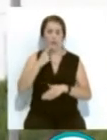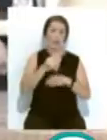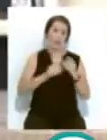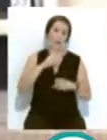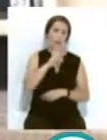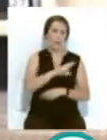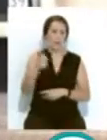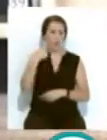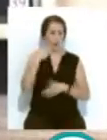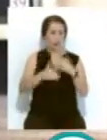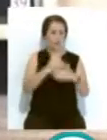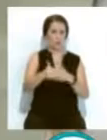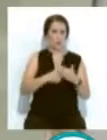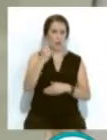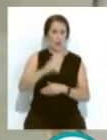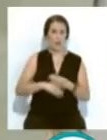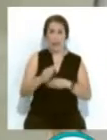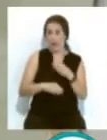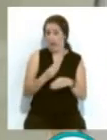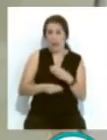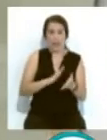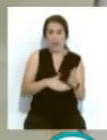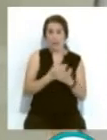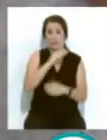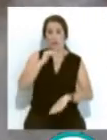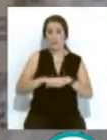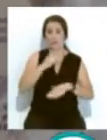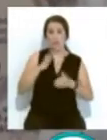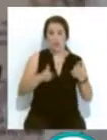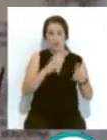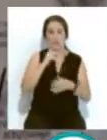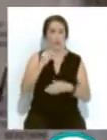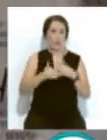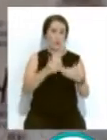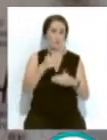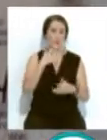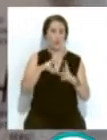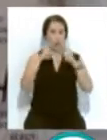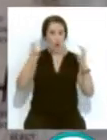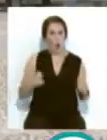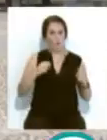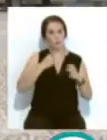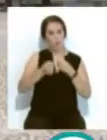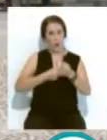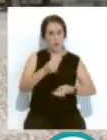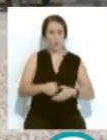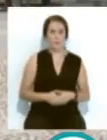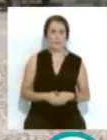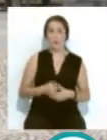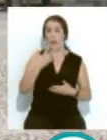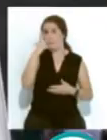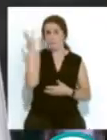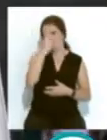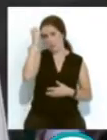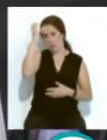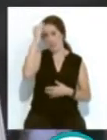parte de las rutinas y libertades embargadas... ...hasta completar esta semana la hoja de ruta del desconfinamiento programado. Un tiempo de pesadilla